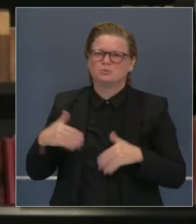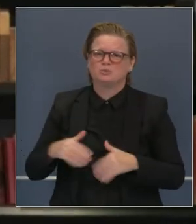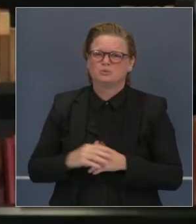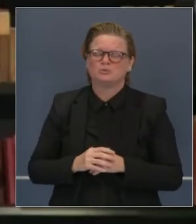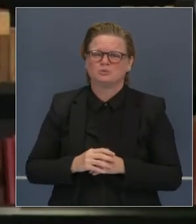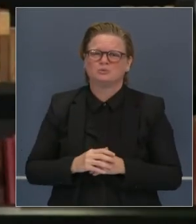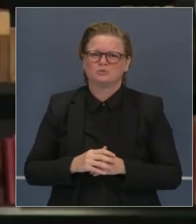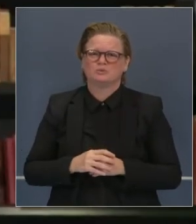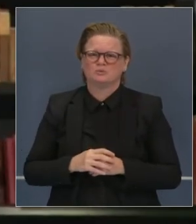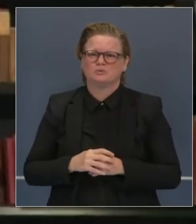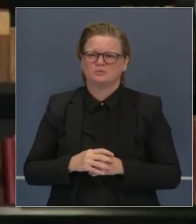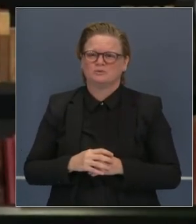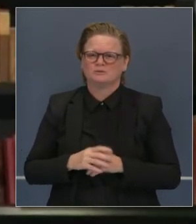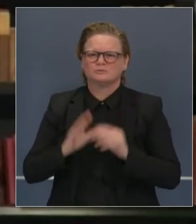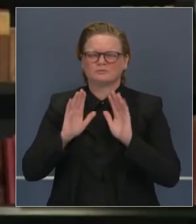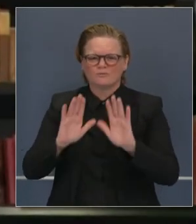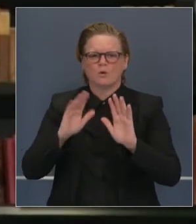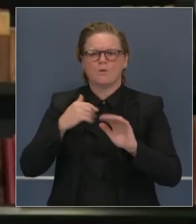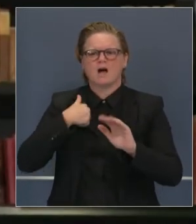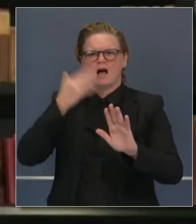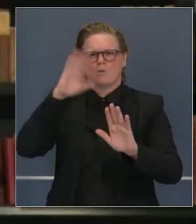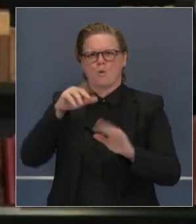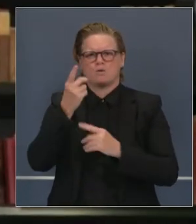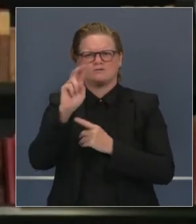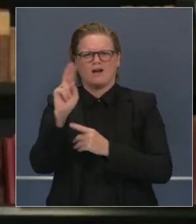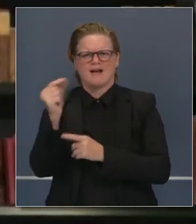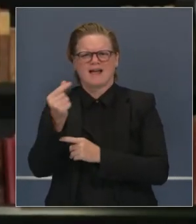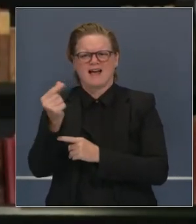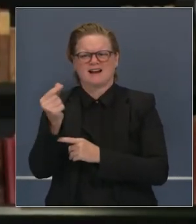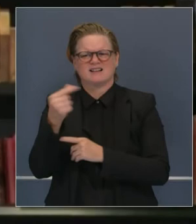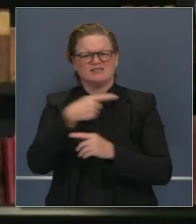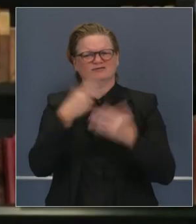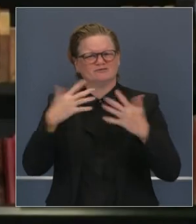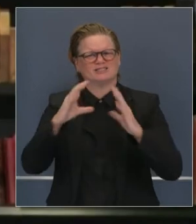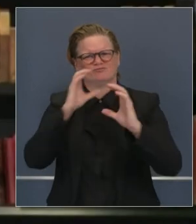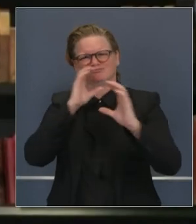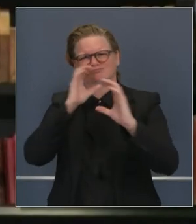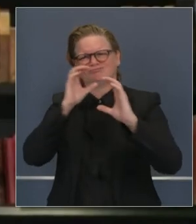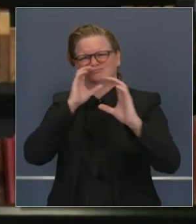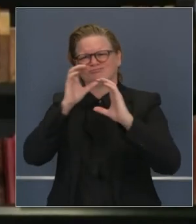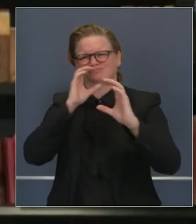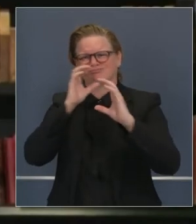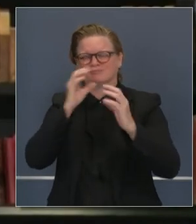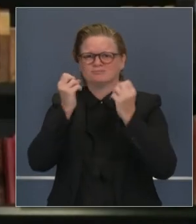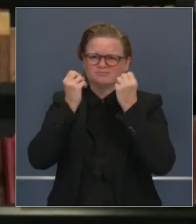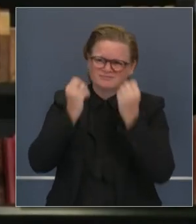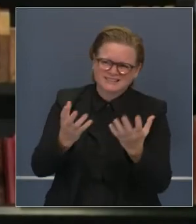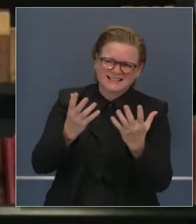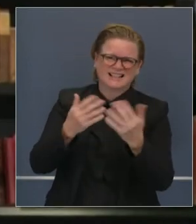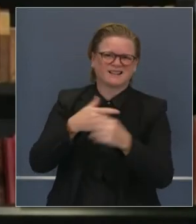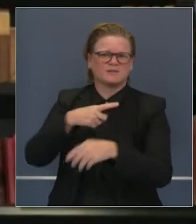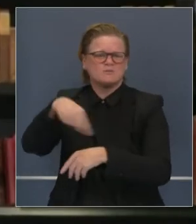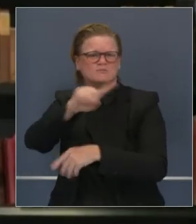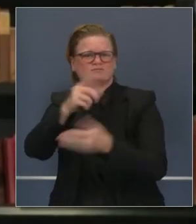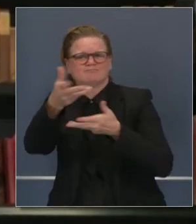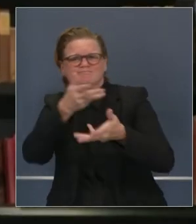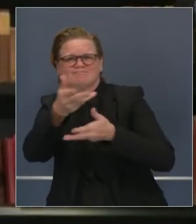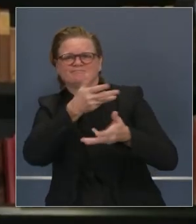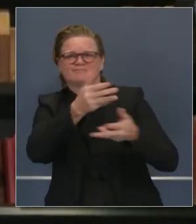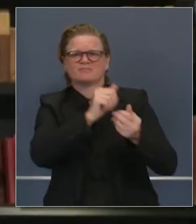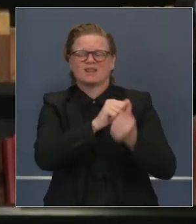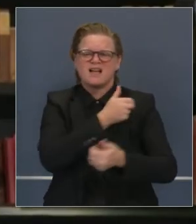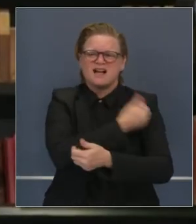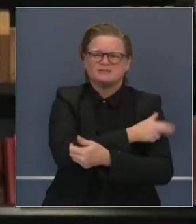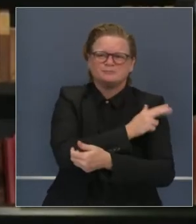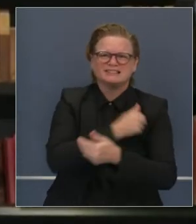Esto es un área de preocupación obvia para usted, Dr. Gally. Usted está en contacto constante con la Asociación de Hospitales